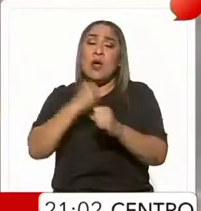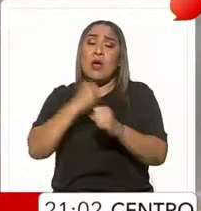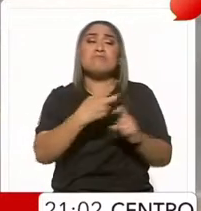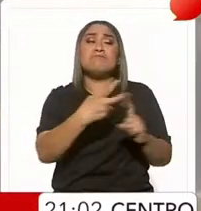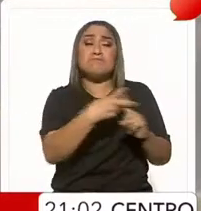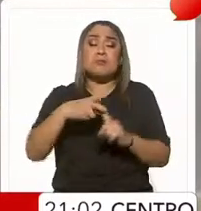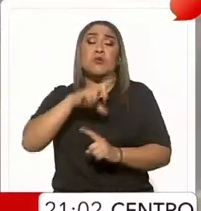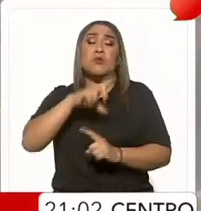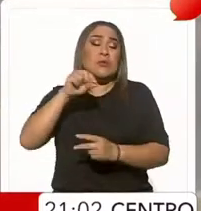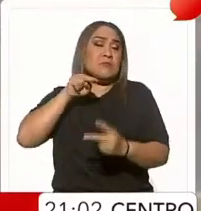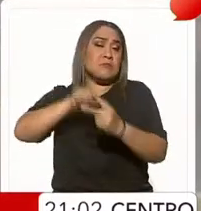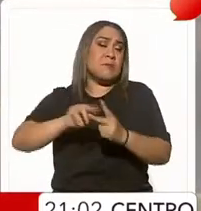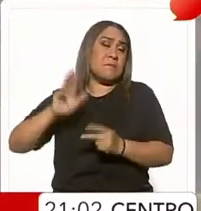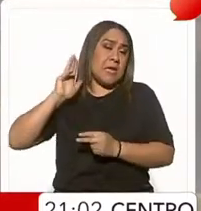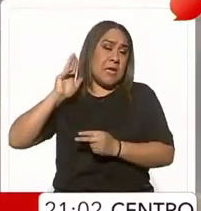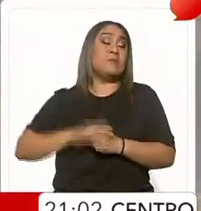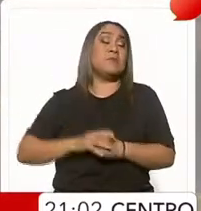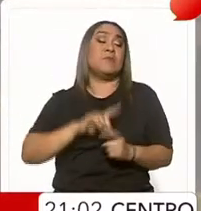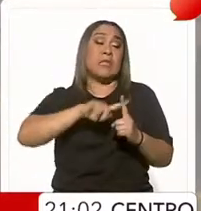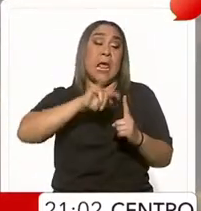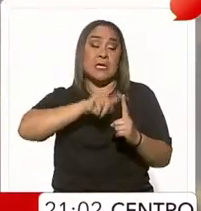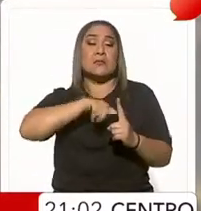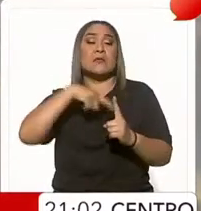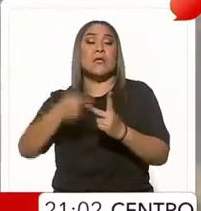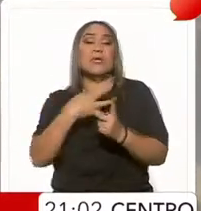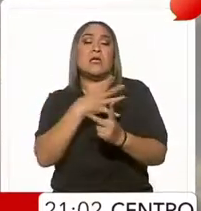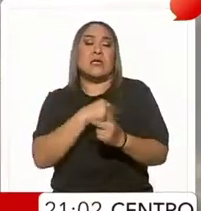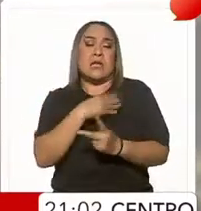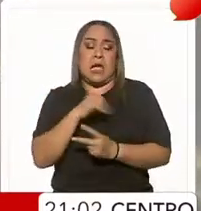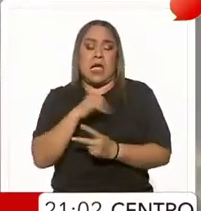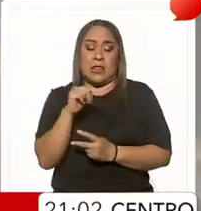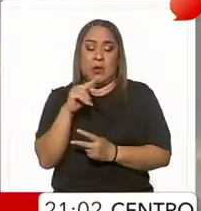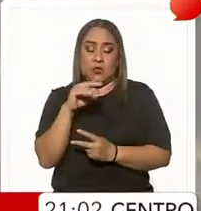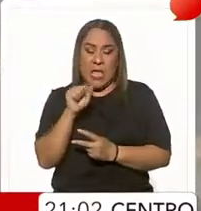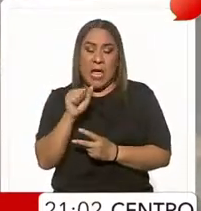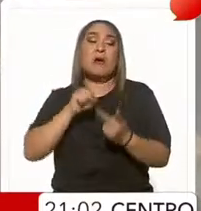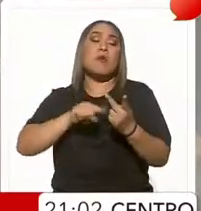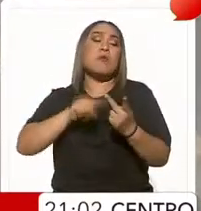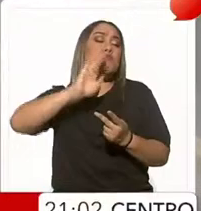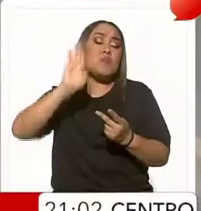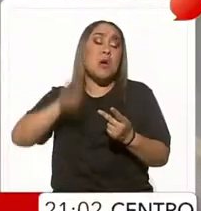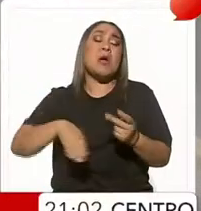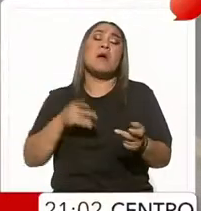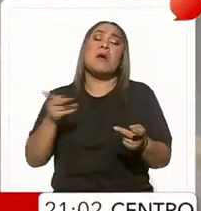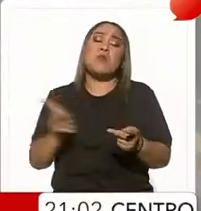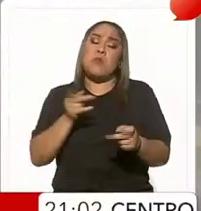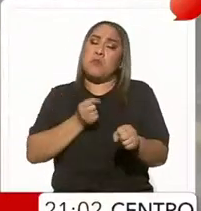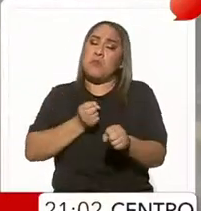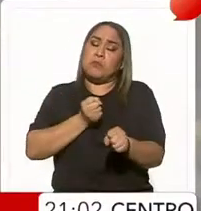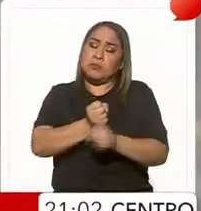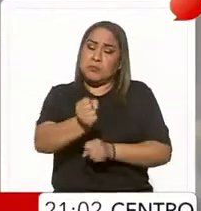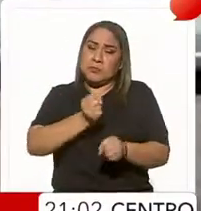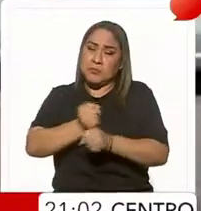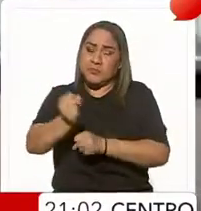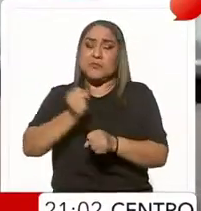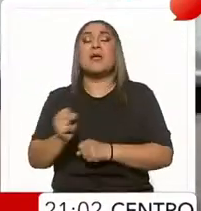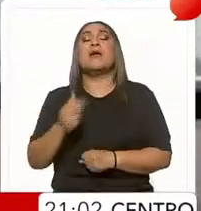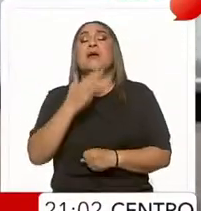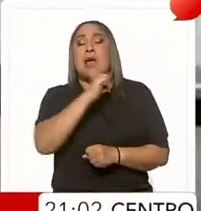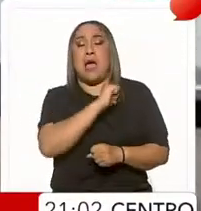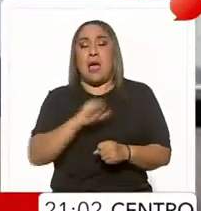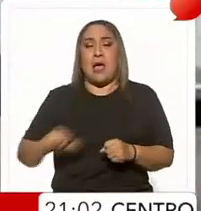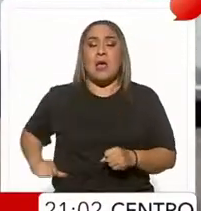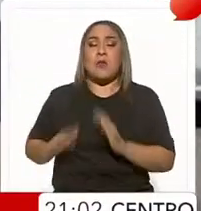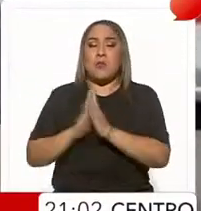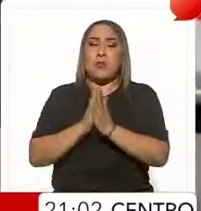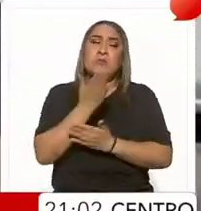miércoles pasado. Alex es hijo de Ana Rosa, la mujer que fue linchada por los habitantes de Taxco. El alcalde de Taxco, Mario Figueroa, solicitó